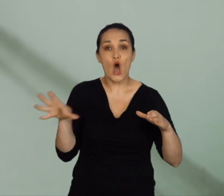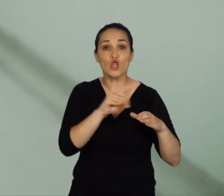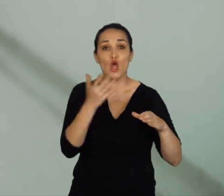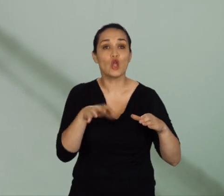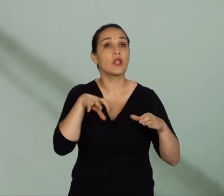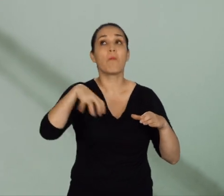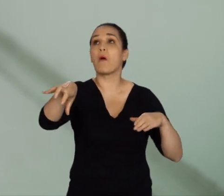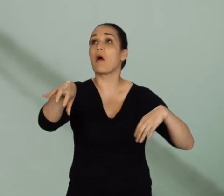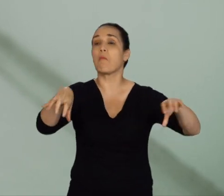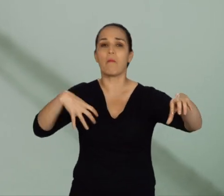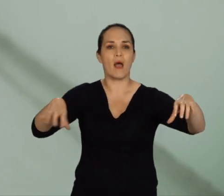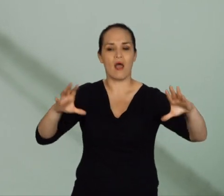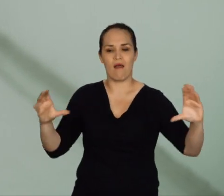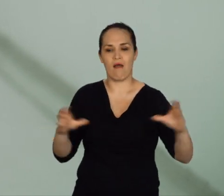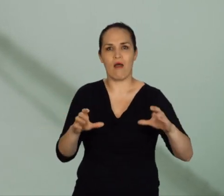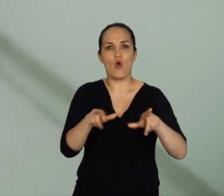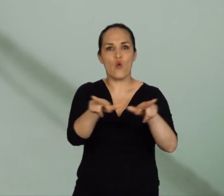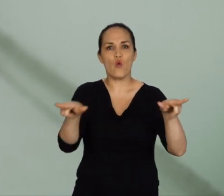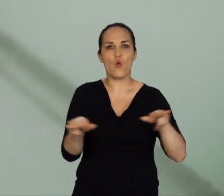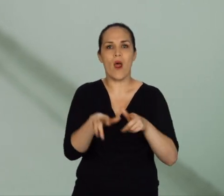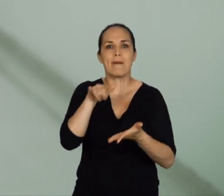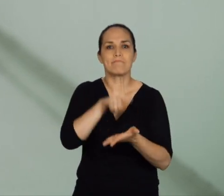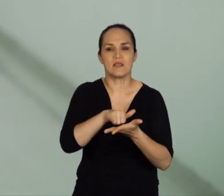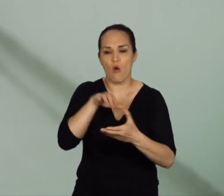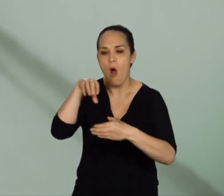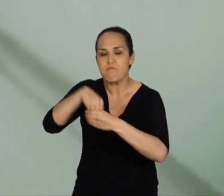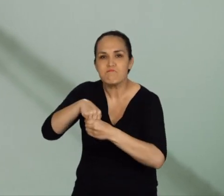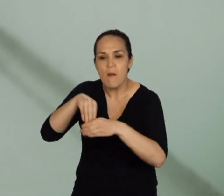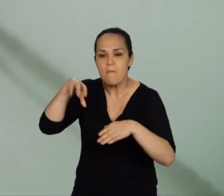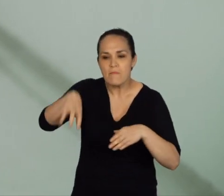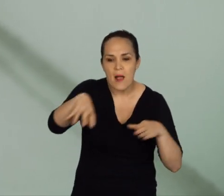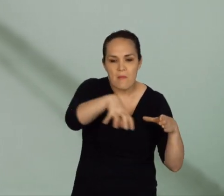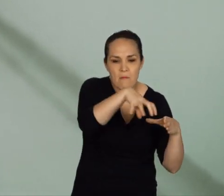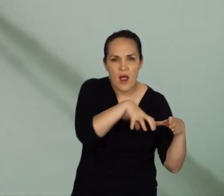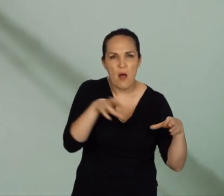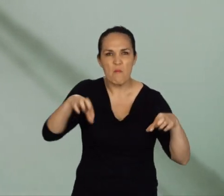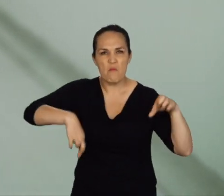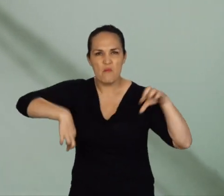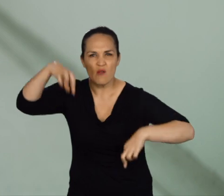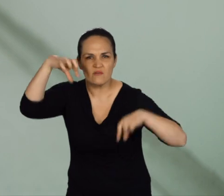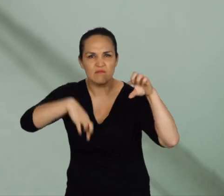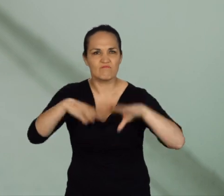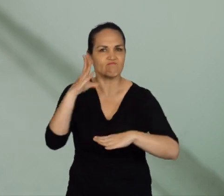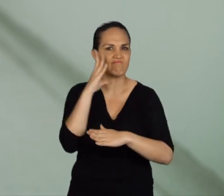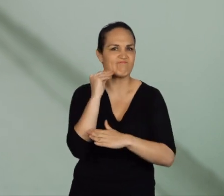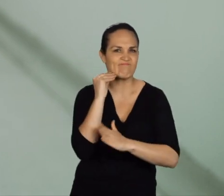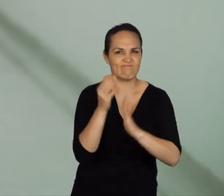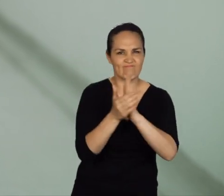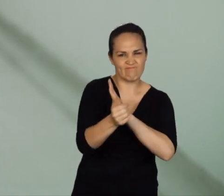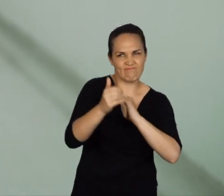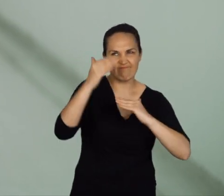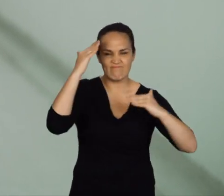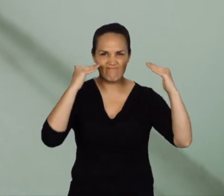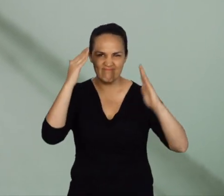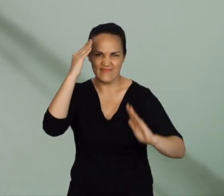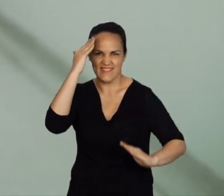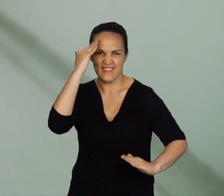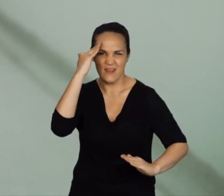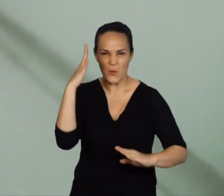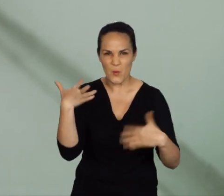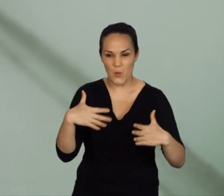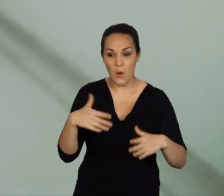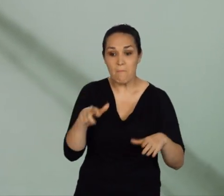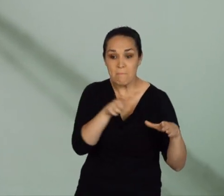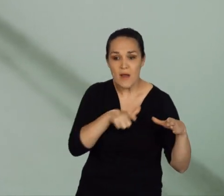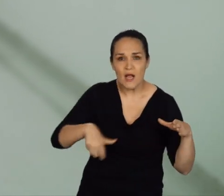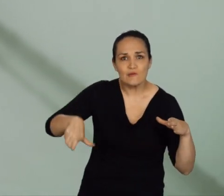espacio, en la misma infraestructura, con un grupo de profesionales realmente con las competencias, con experiencia y con